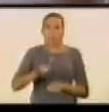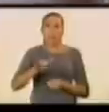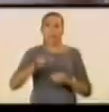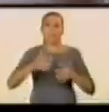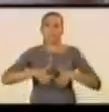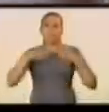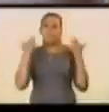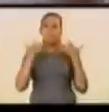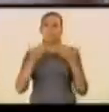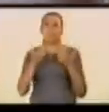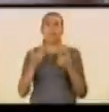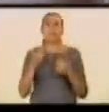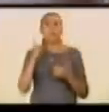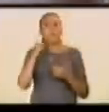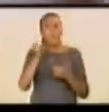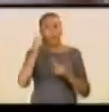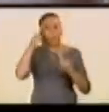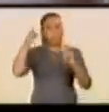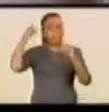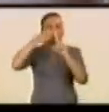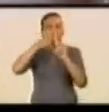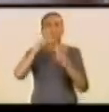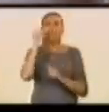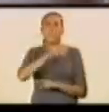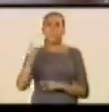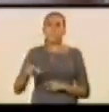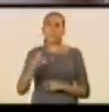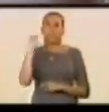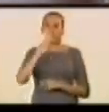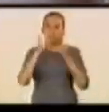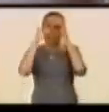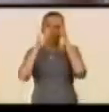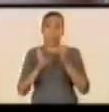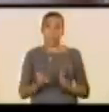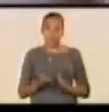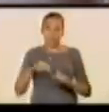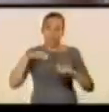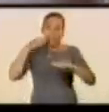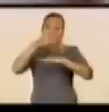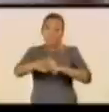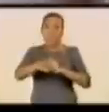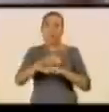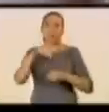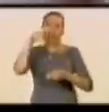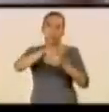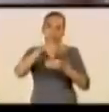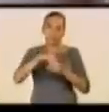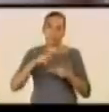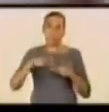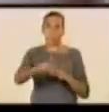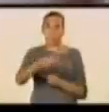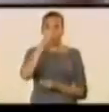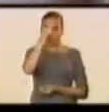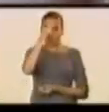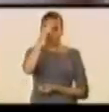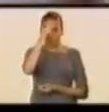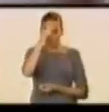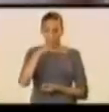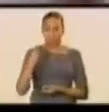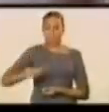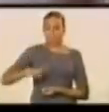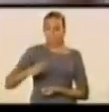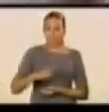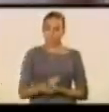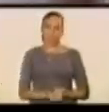consideración por todas y todos los ciudadanos y las ciudadanas que acudiremos este próximo domingo a ejercer